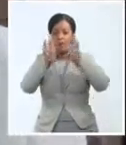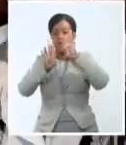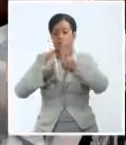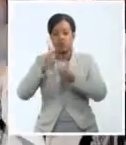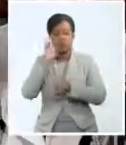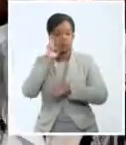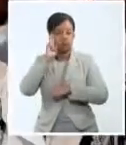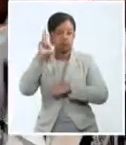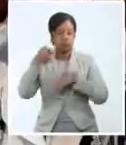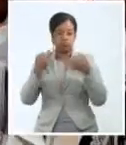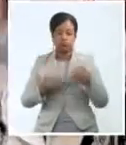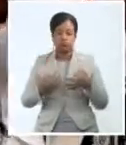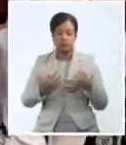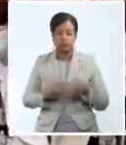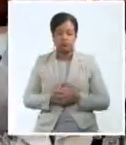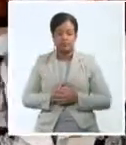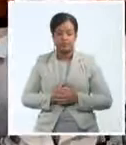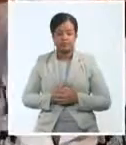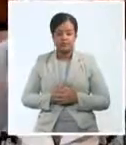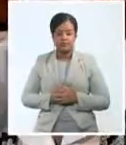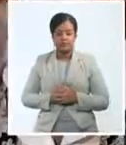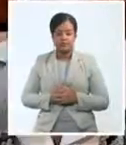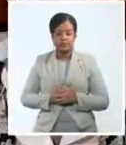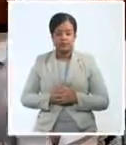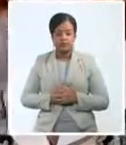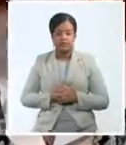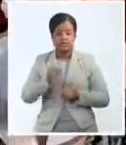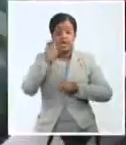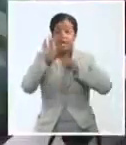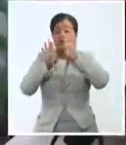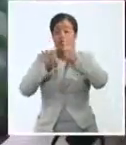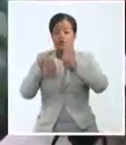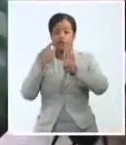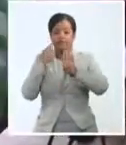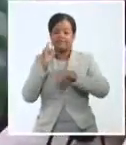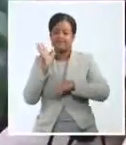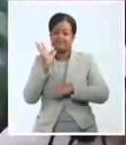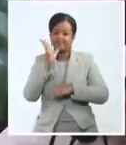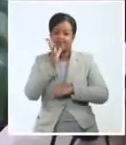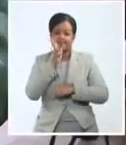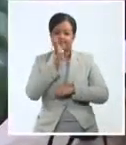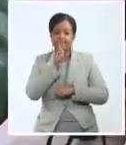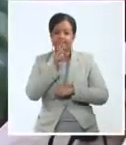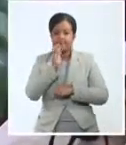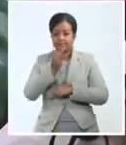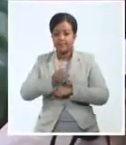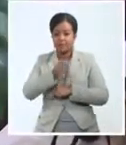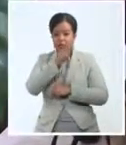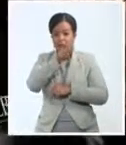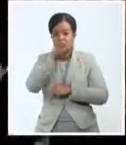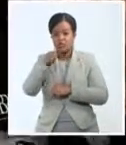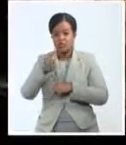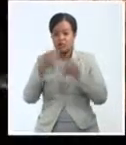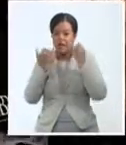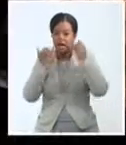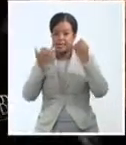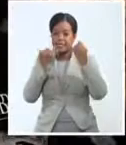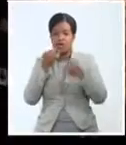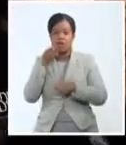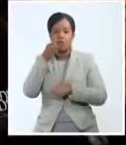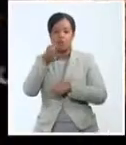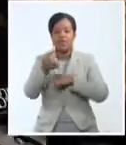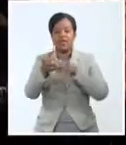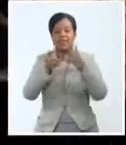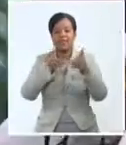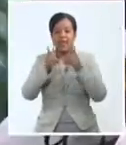por todos. Muchas gracias. La Bienal continúa siendo un espacio descolonizador y antihgemónico para todos aquellos interesados en el diálogo